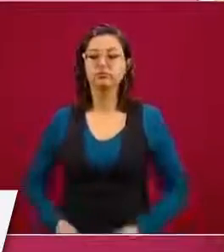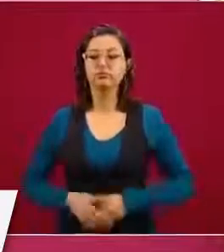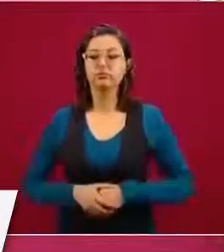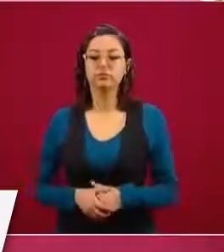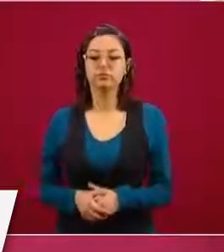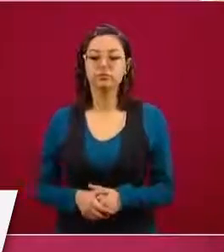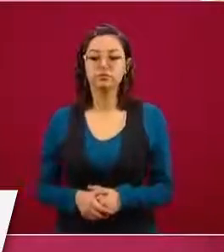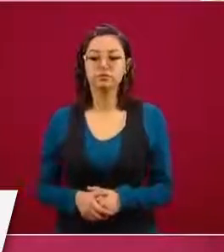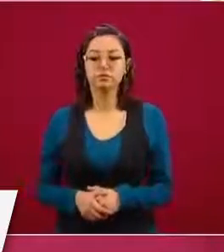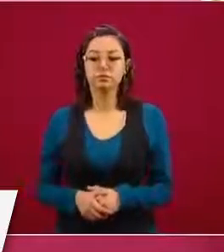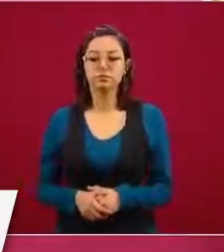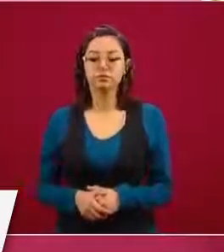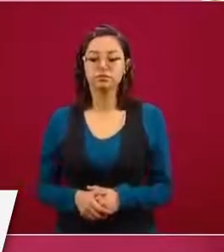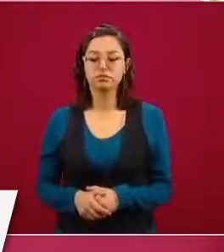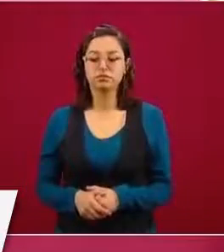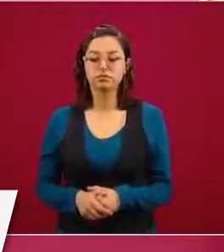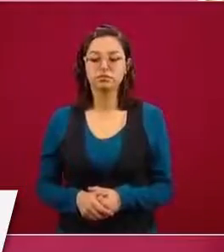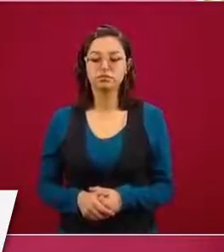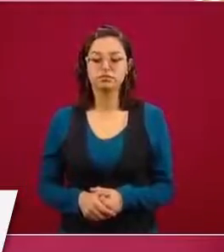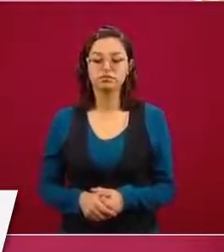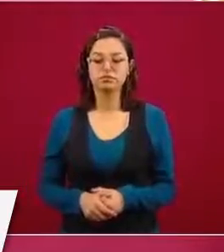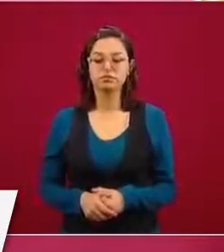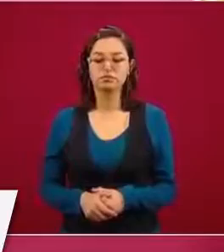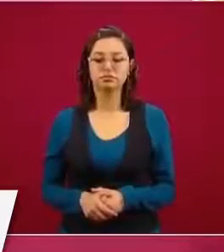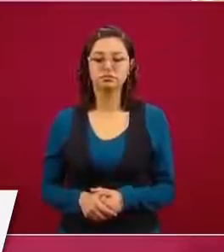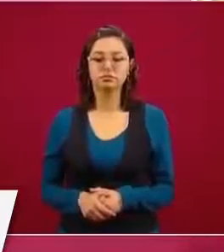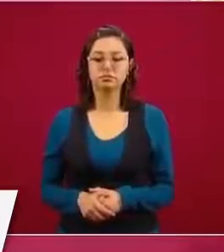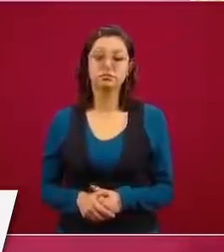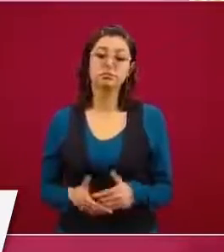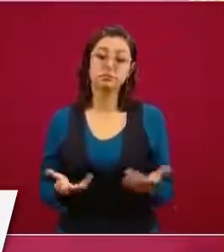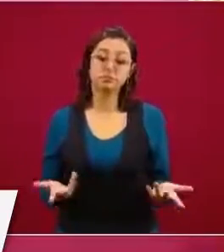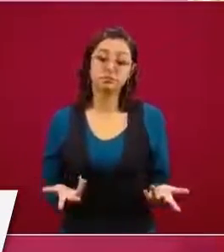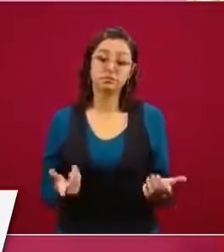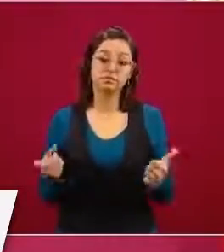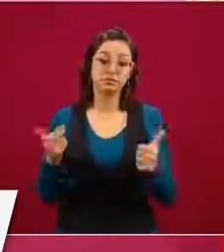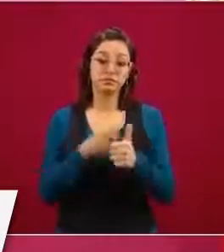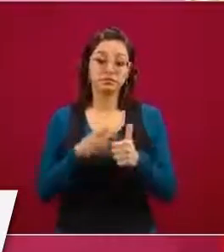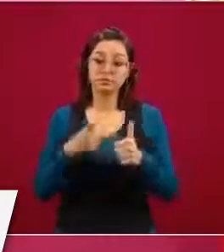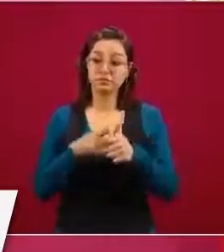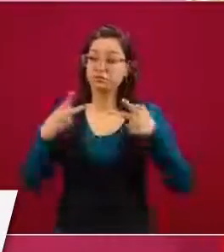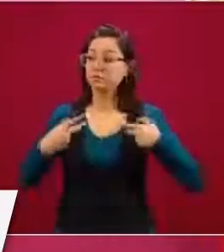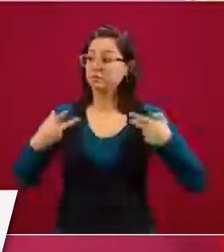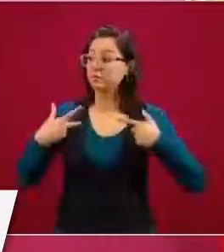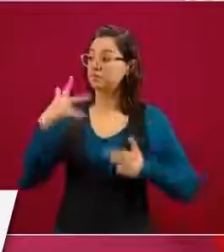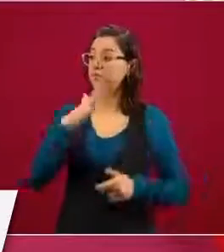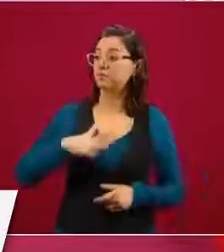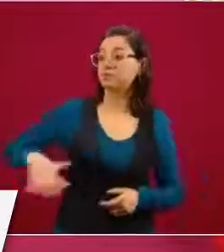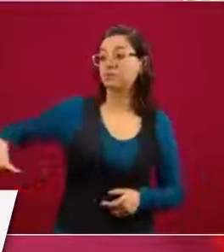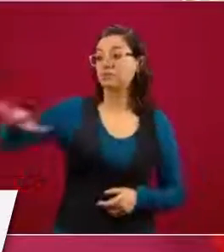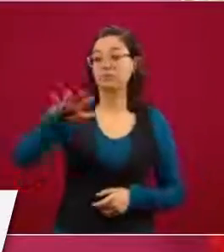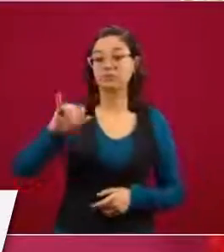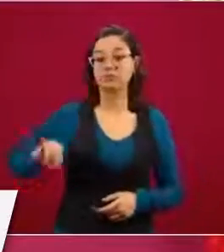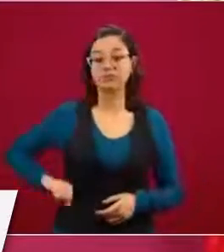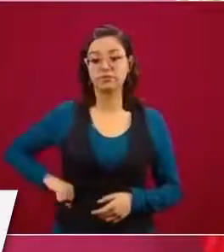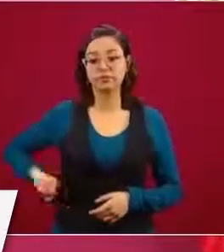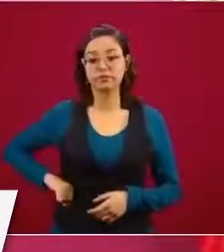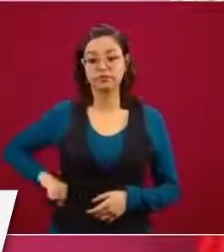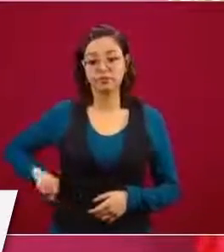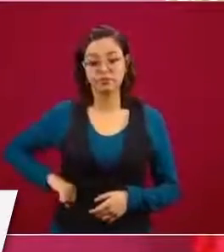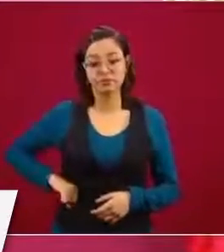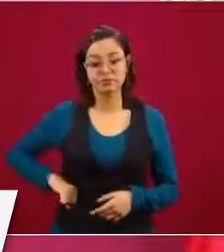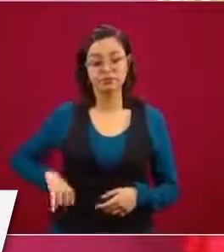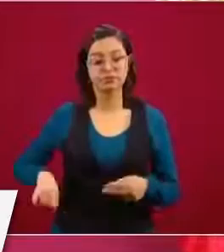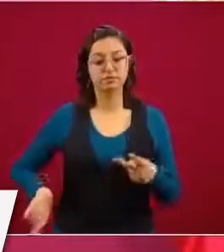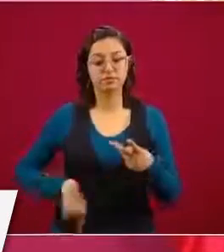el interés general, cuando prevalece la